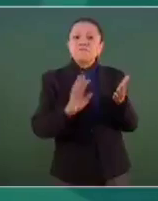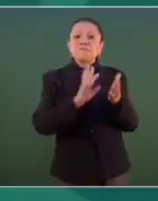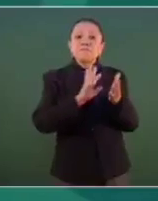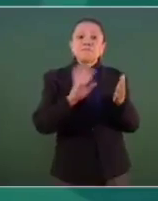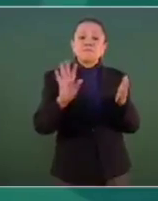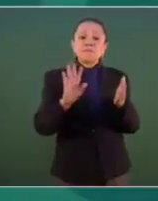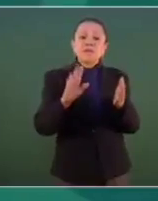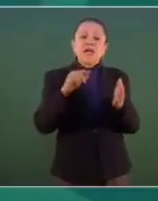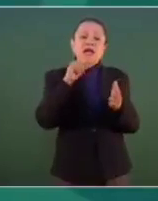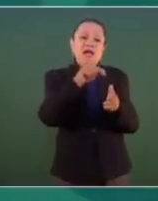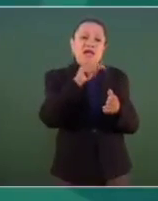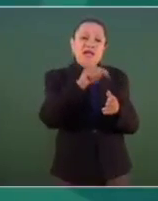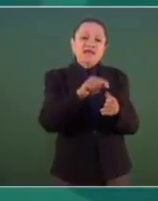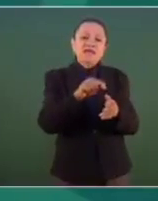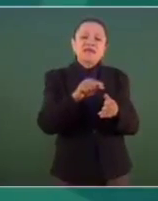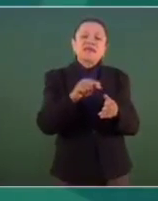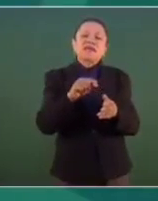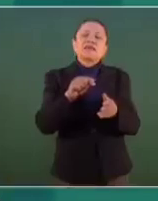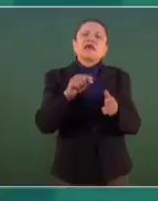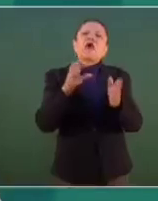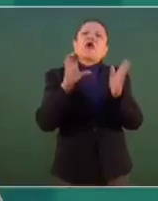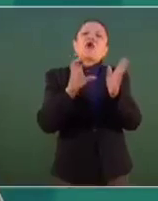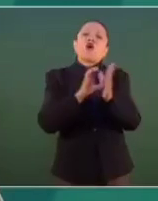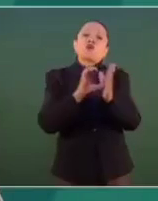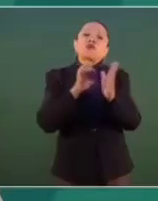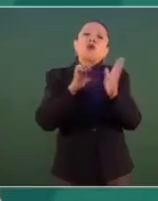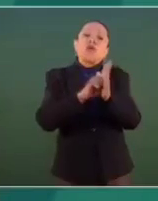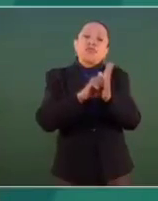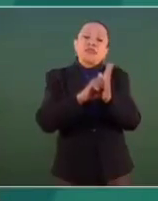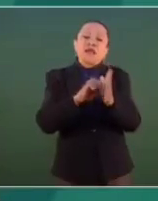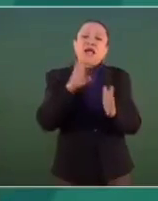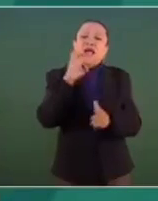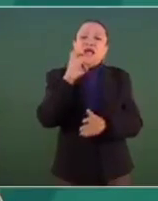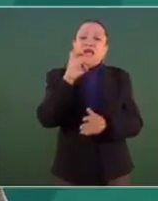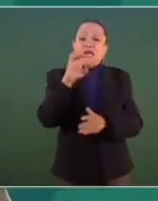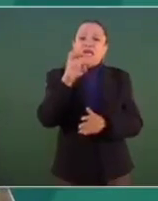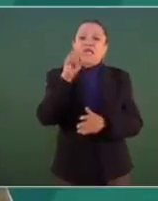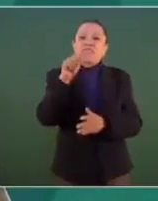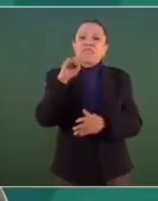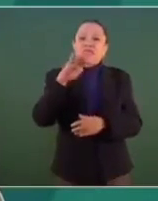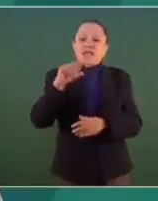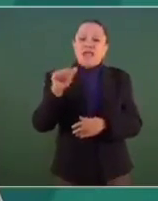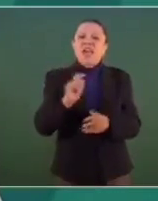Ética para la Transformación de México, que elaboraron